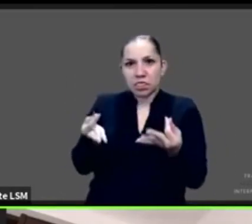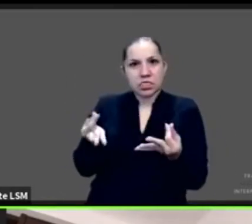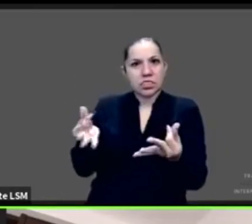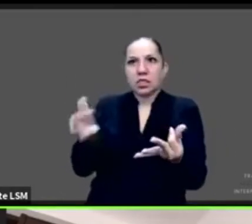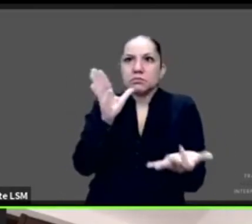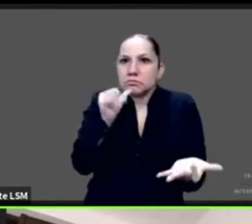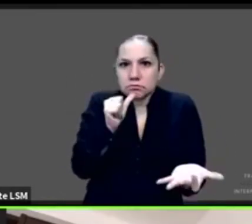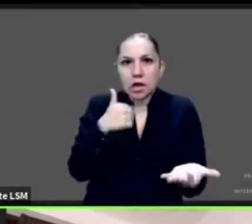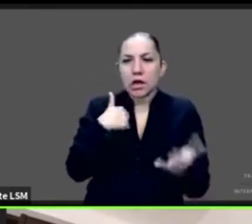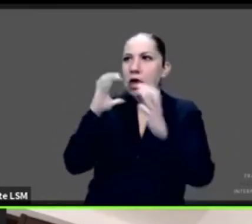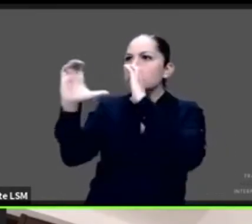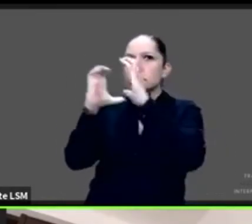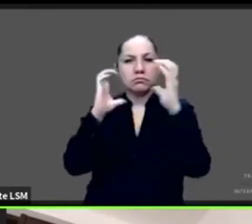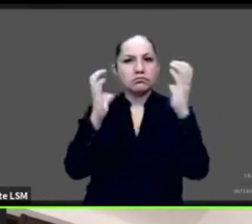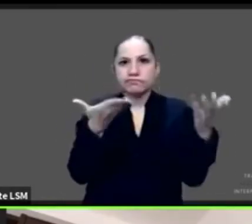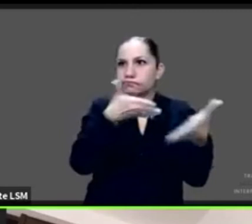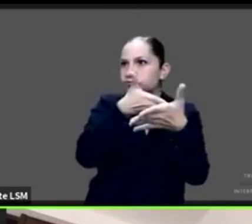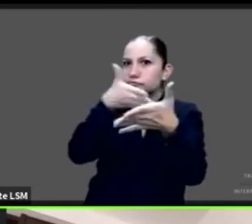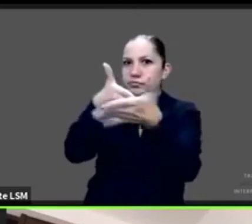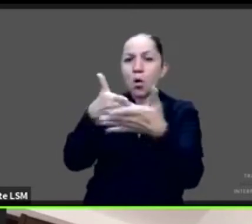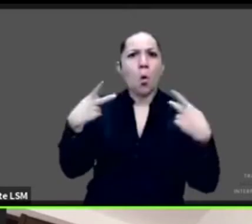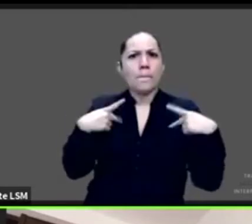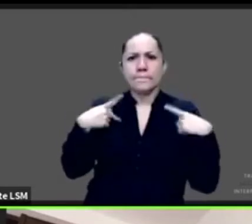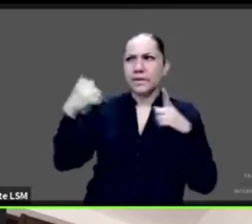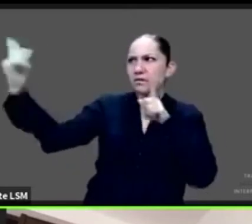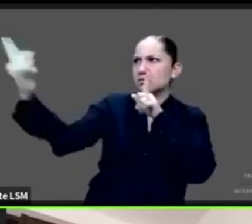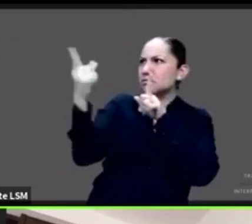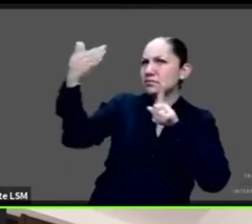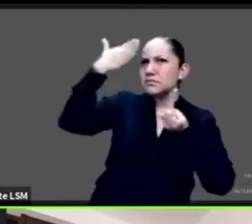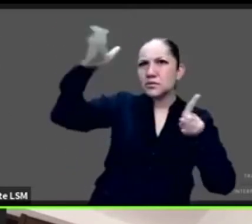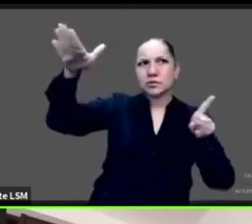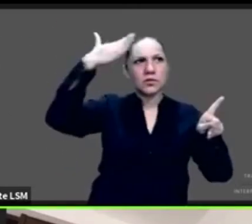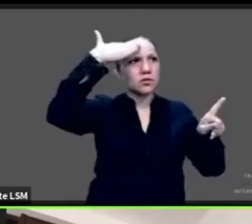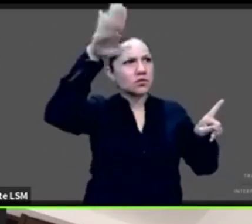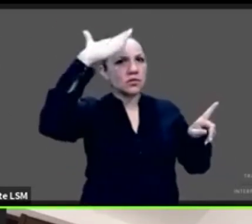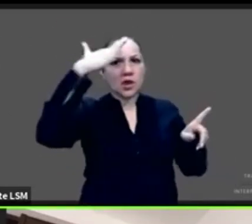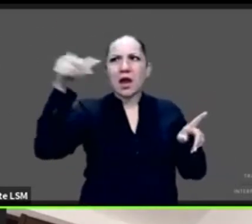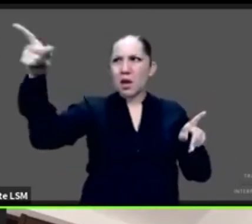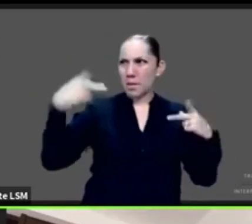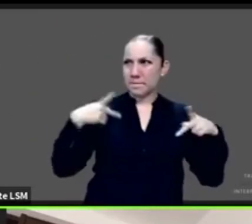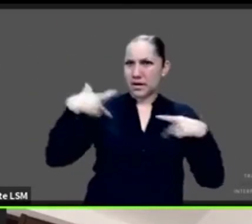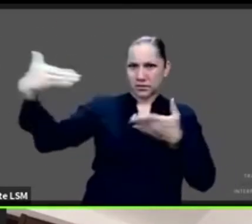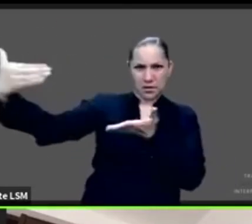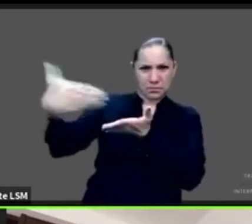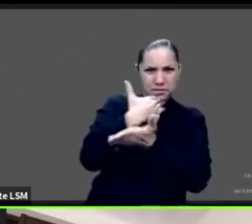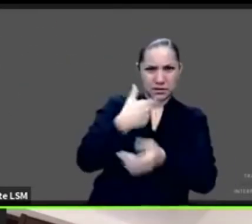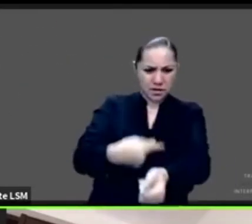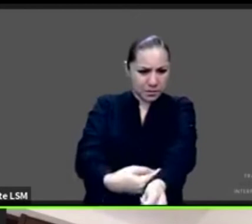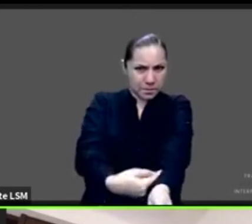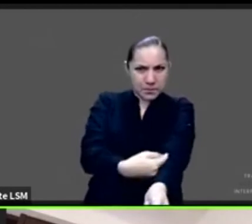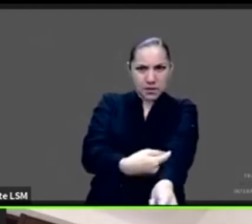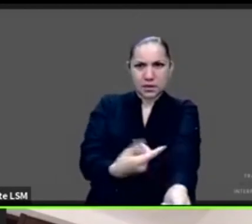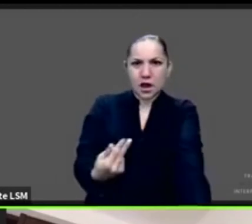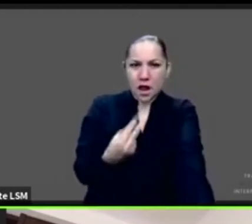entorno desconocido, con personas desconocidas, donde te están agrediendo, entre comillas, canalizándote, dándote cosas